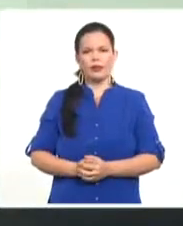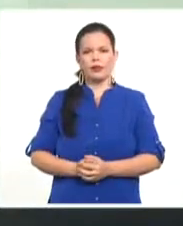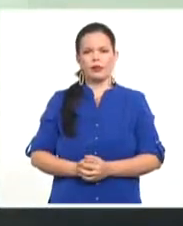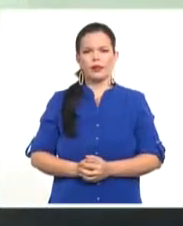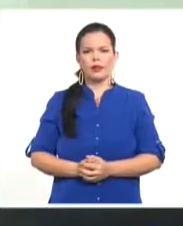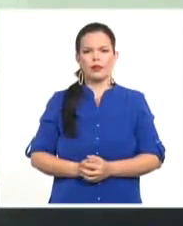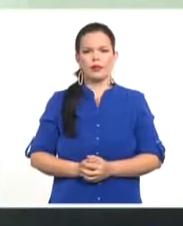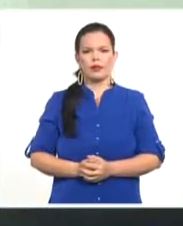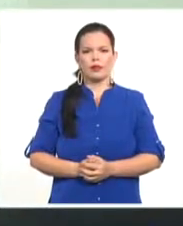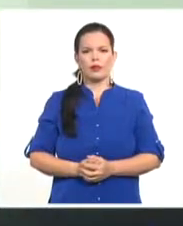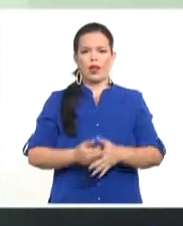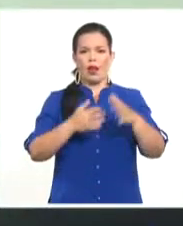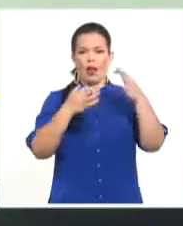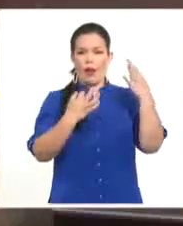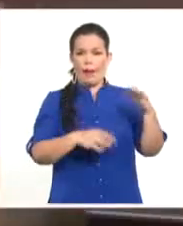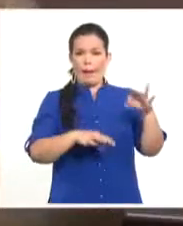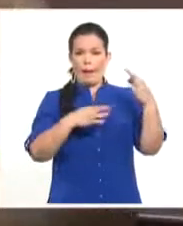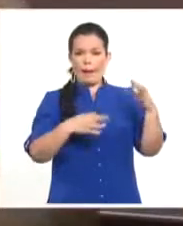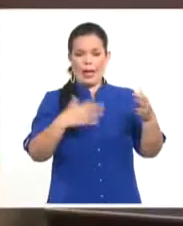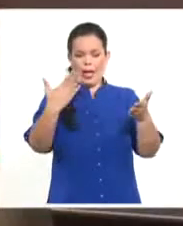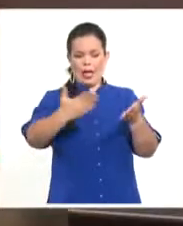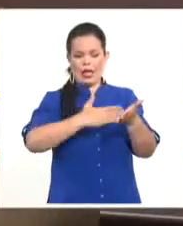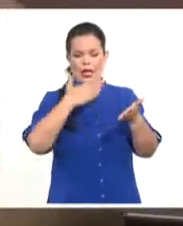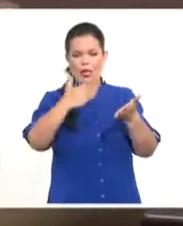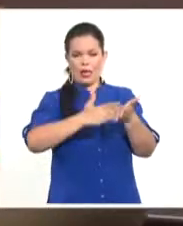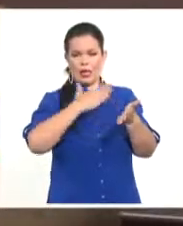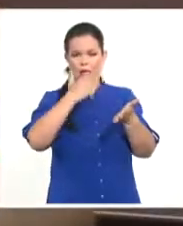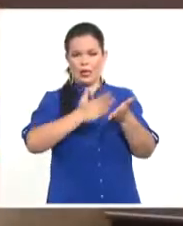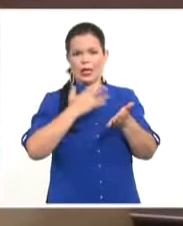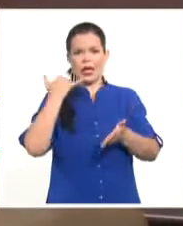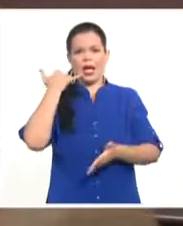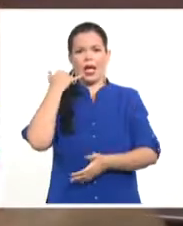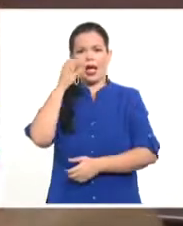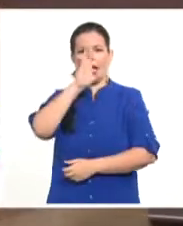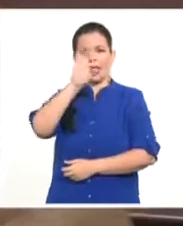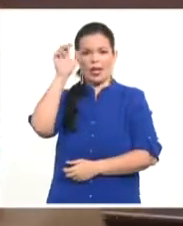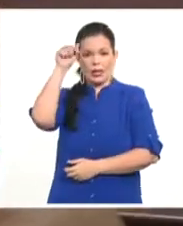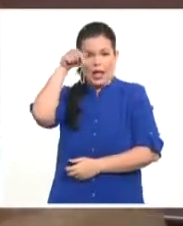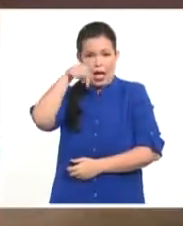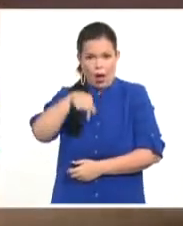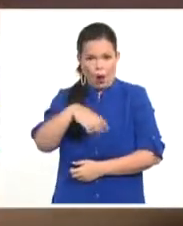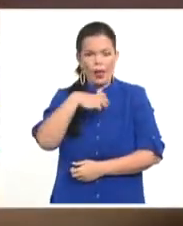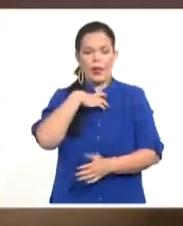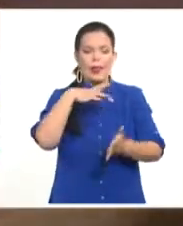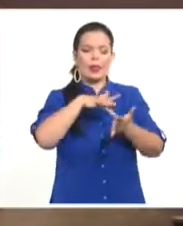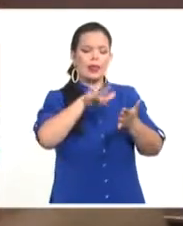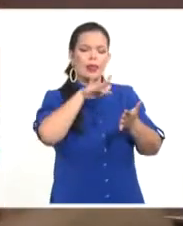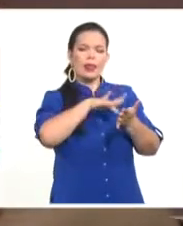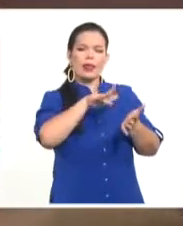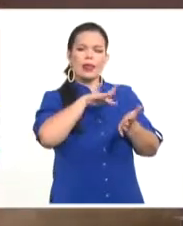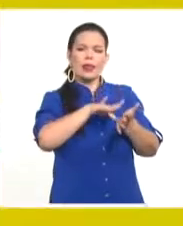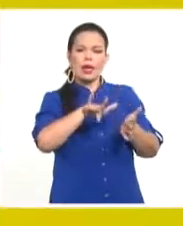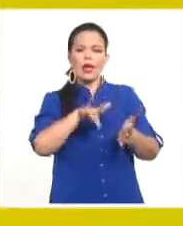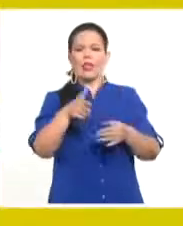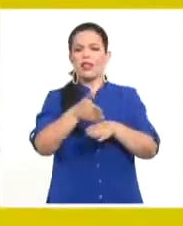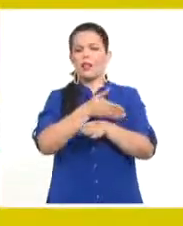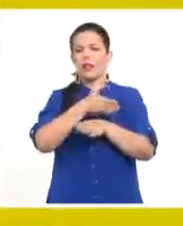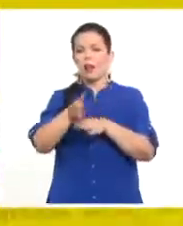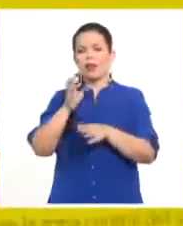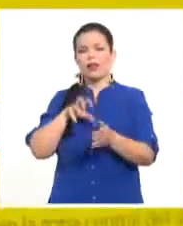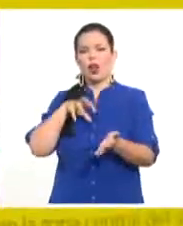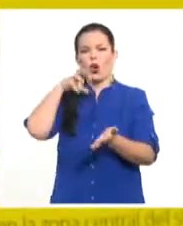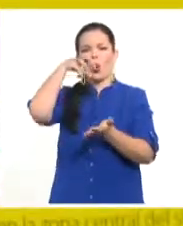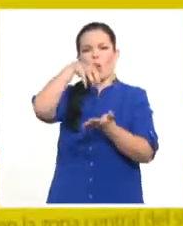Las páginas amarillas de TEXA actualmente cuentan en su versión digital con atractivos y novedosos espacios de difusión que se